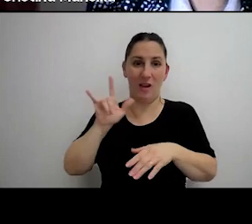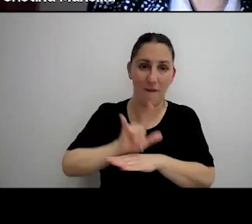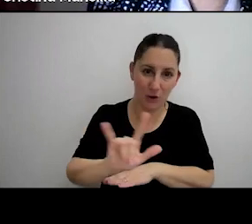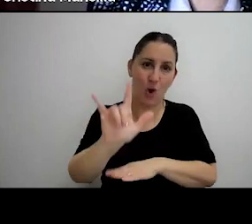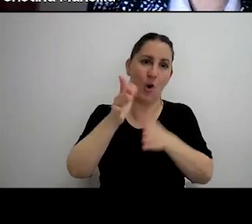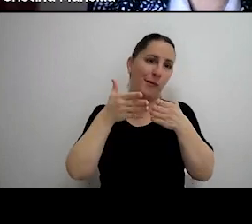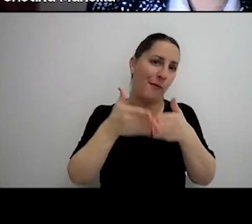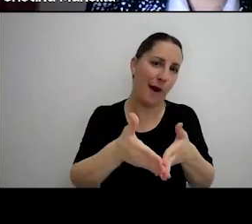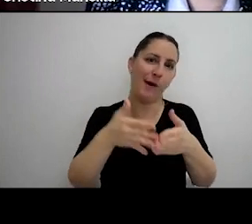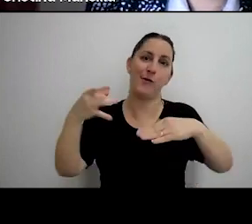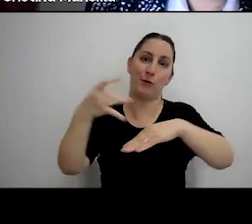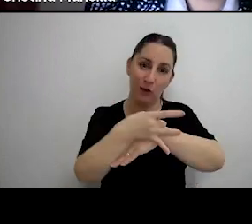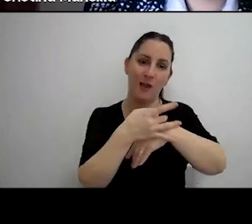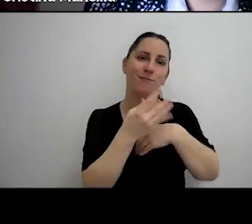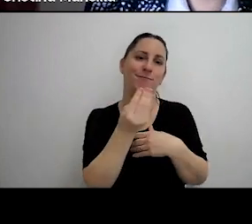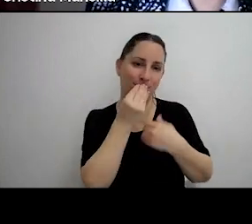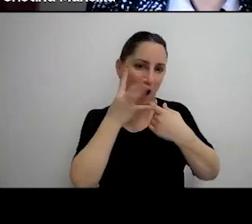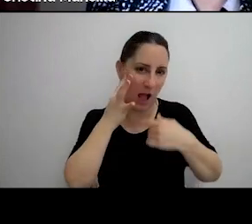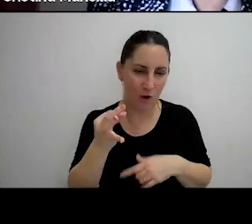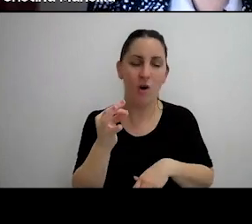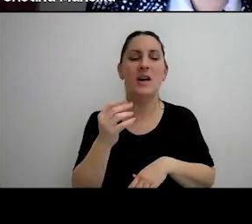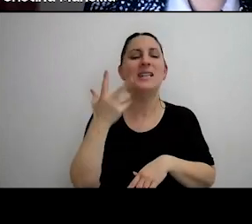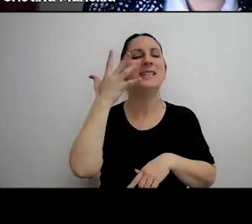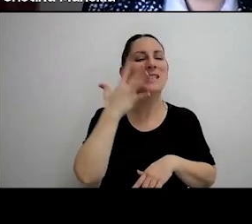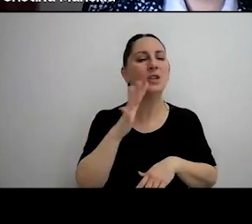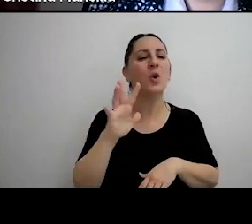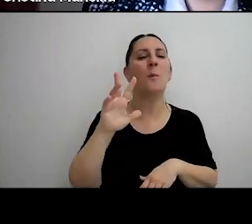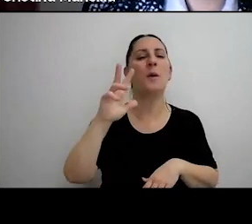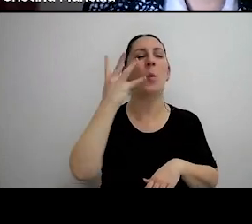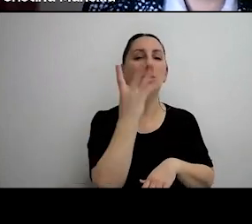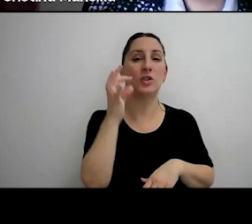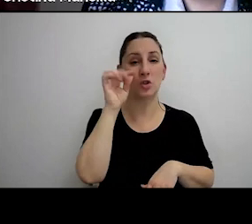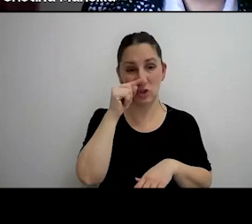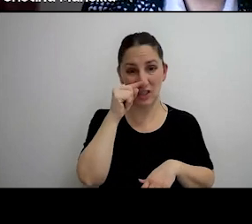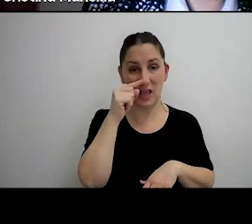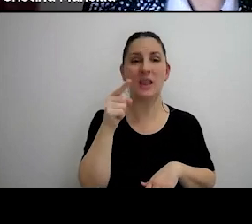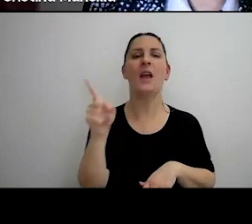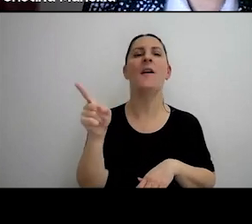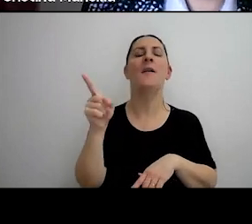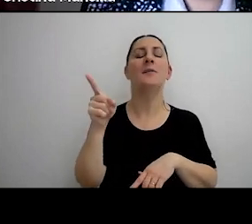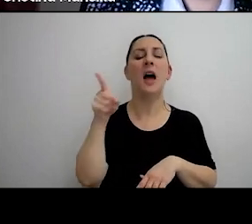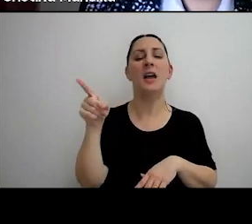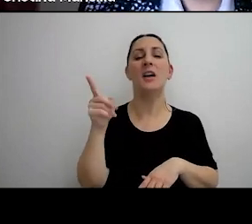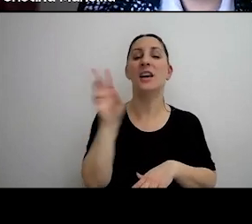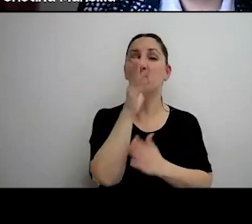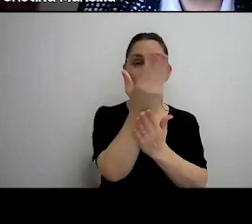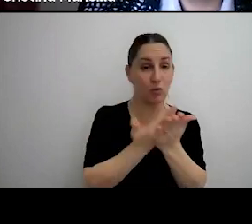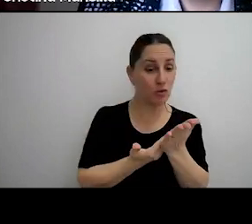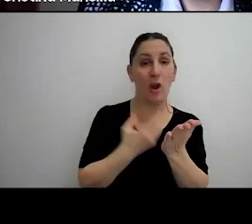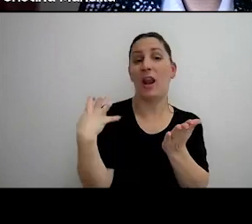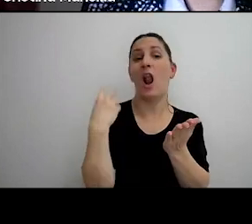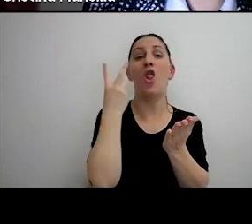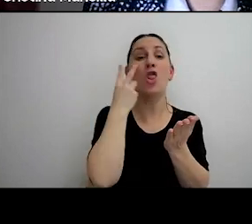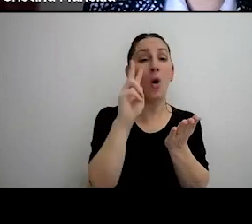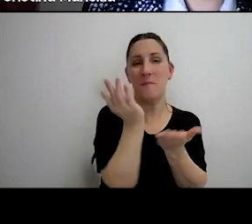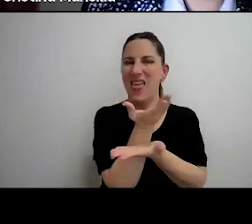Por ello, la 5407 excluye de las obligaciones formales de la resolución general 2000